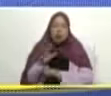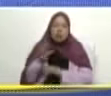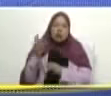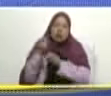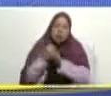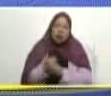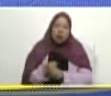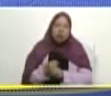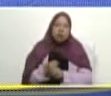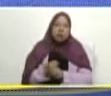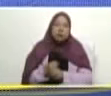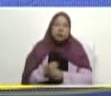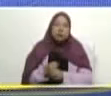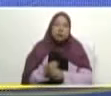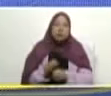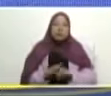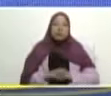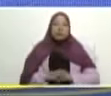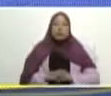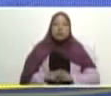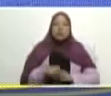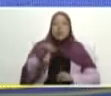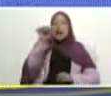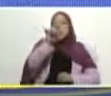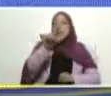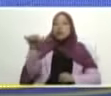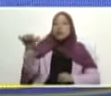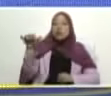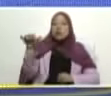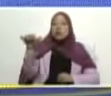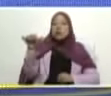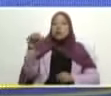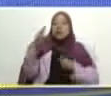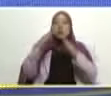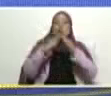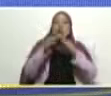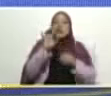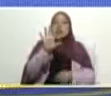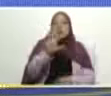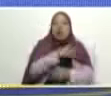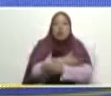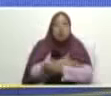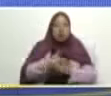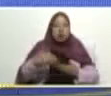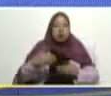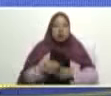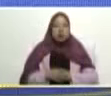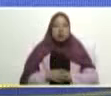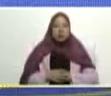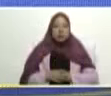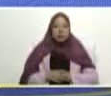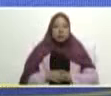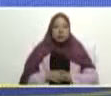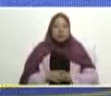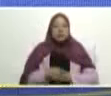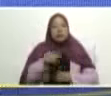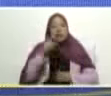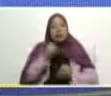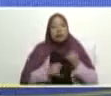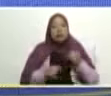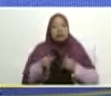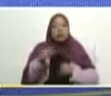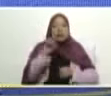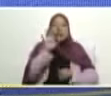ya estamos a semanas de llegar a la vivienda 5 millones para que les arda a los apellidos